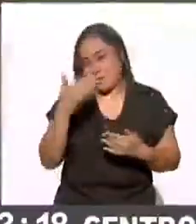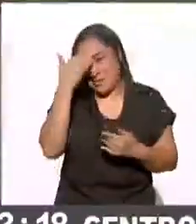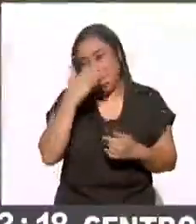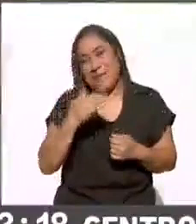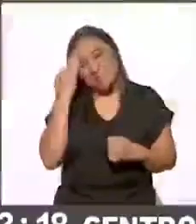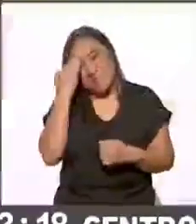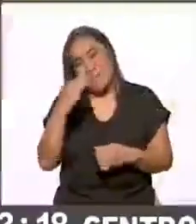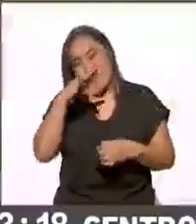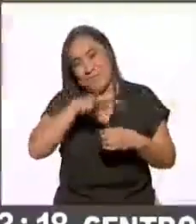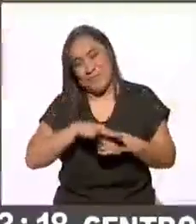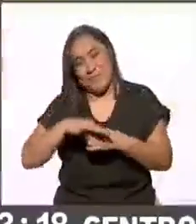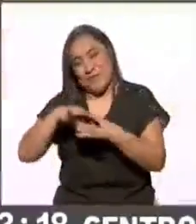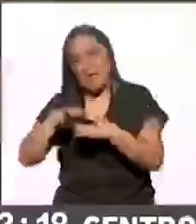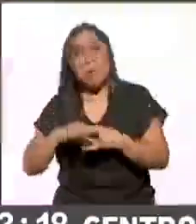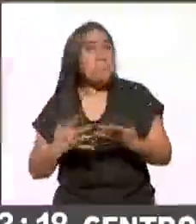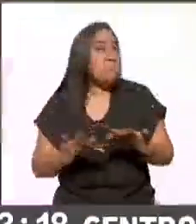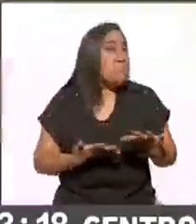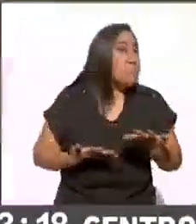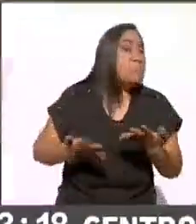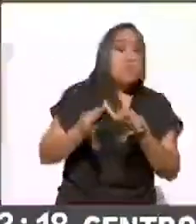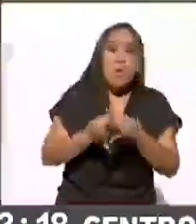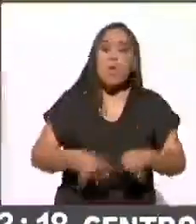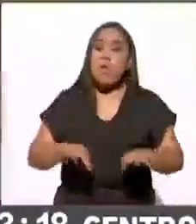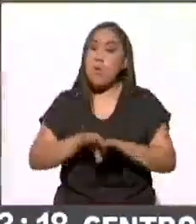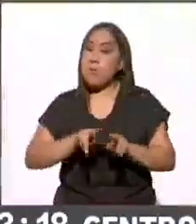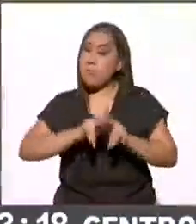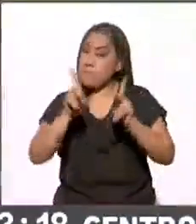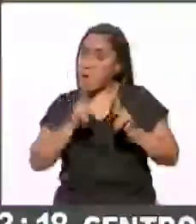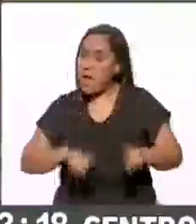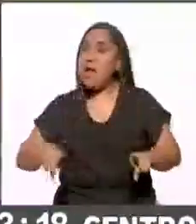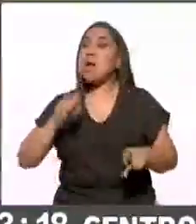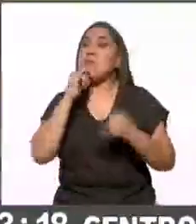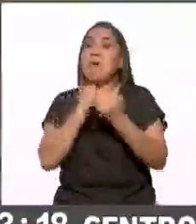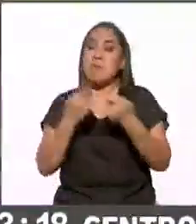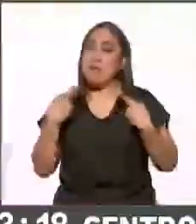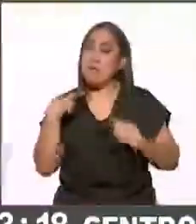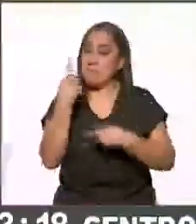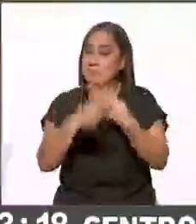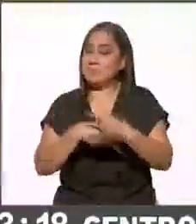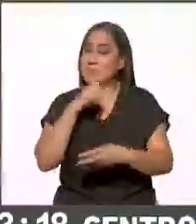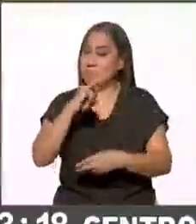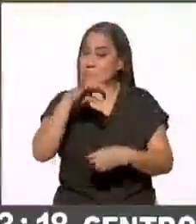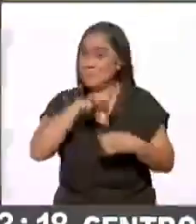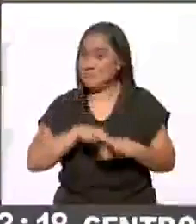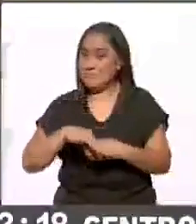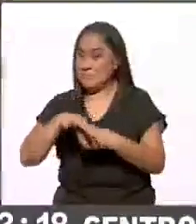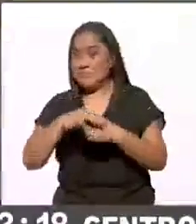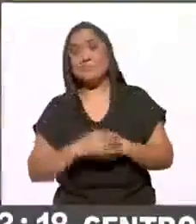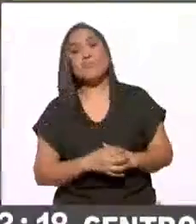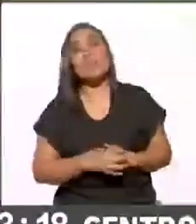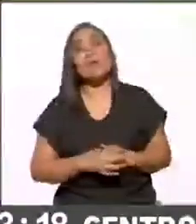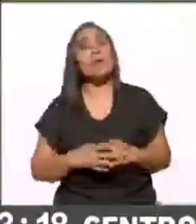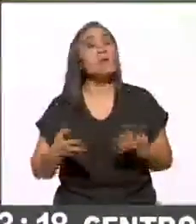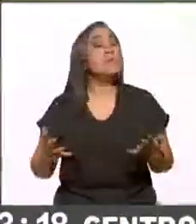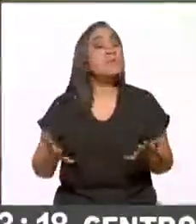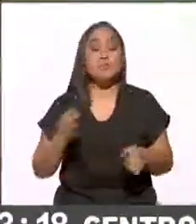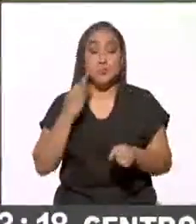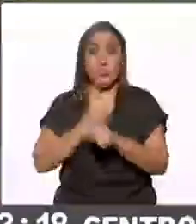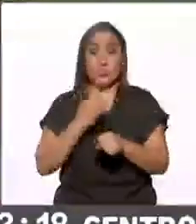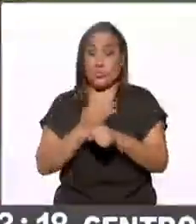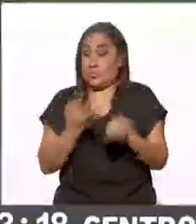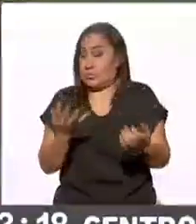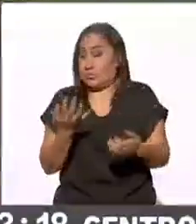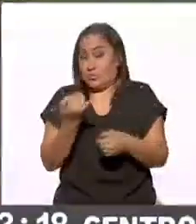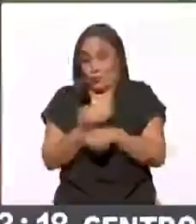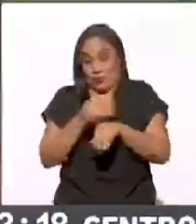fue fundamentalmente pacífica y, por fortuna, muy participativa. Y que en este caso, la información que